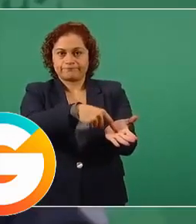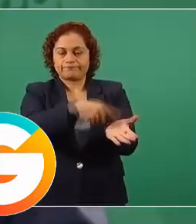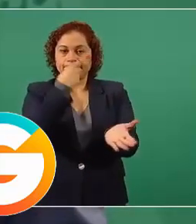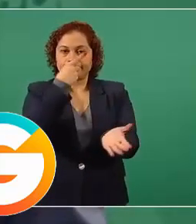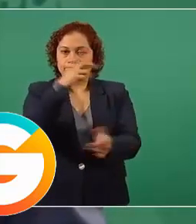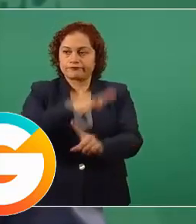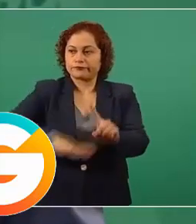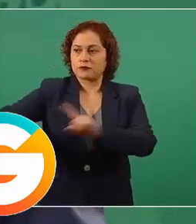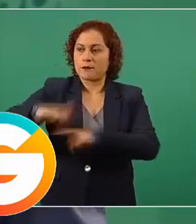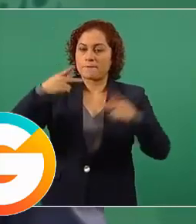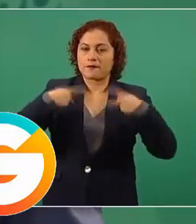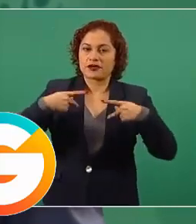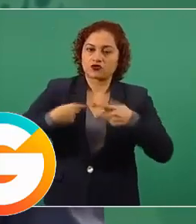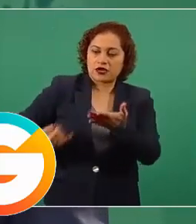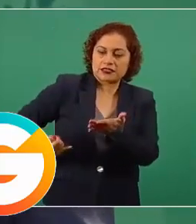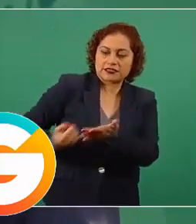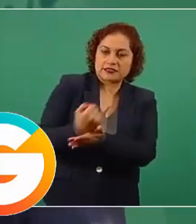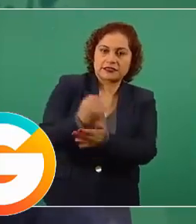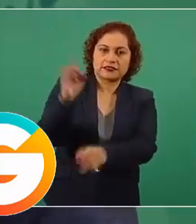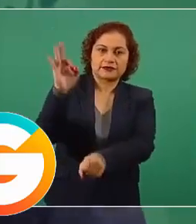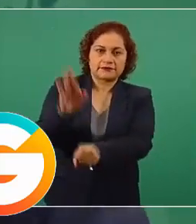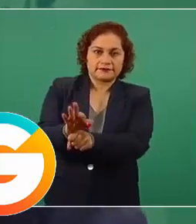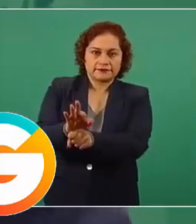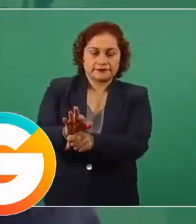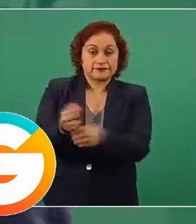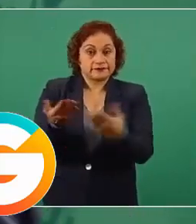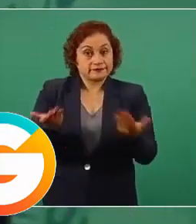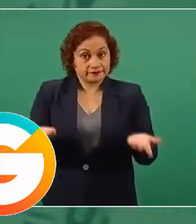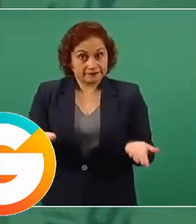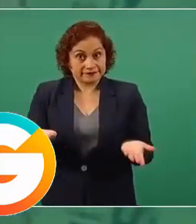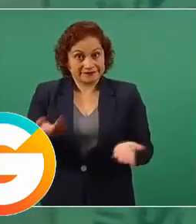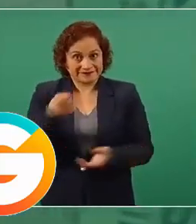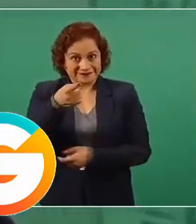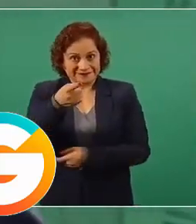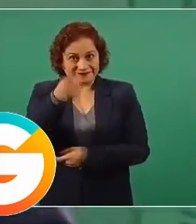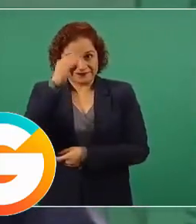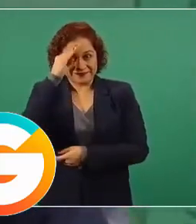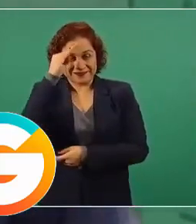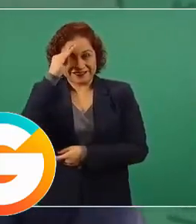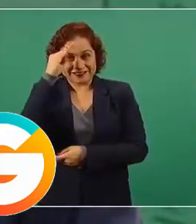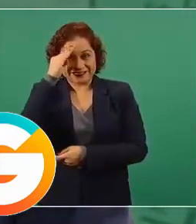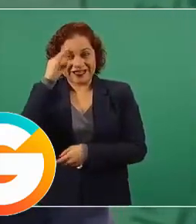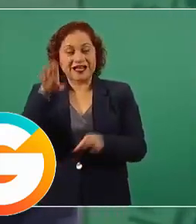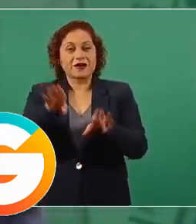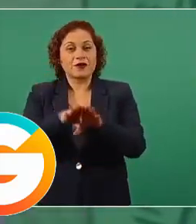ciudadanos. Entonces, imagínense el mensaje al mundo.